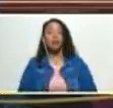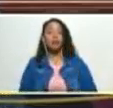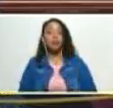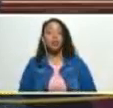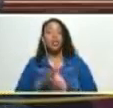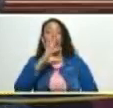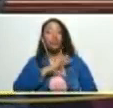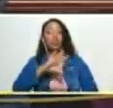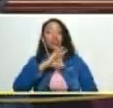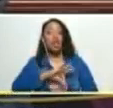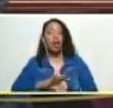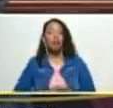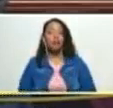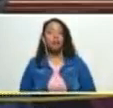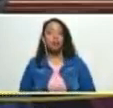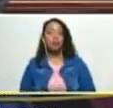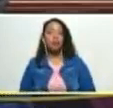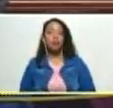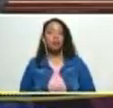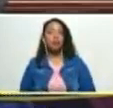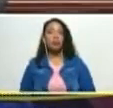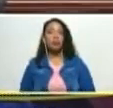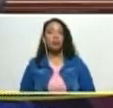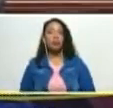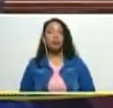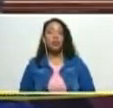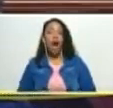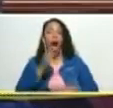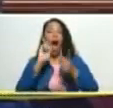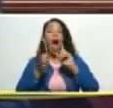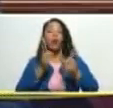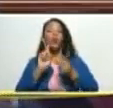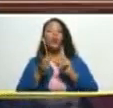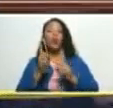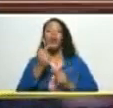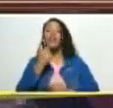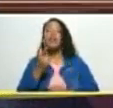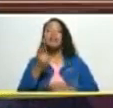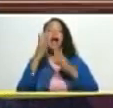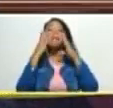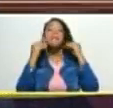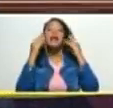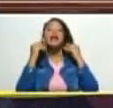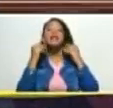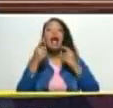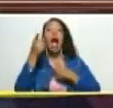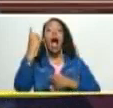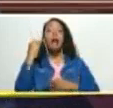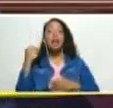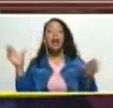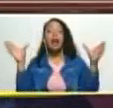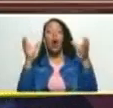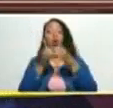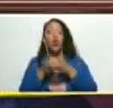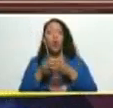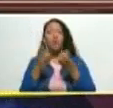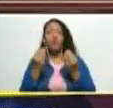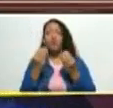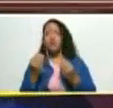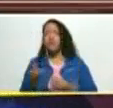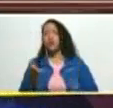socializarlos hay quienes dicen los expertos ayer teníamos una reunión bien importante